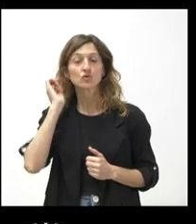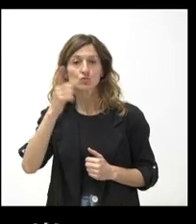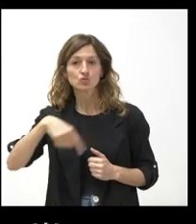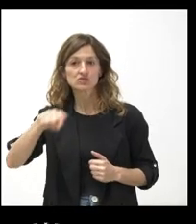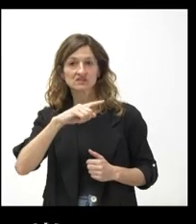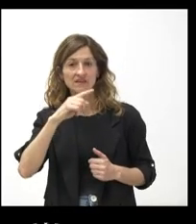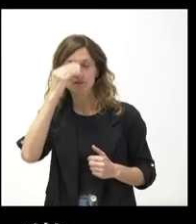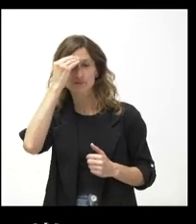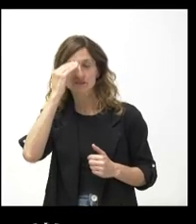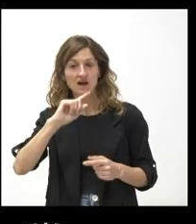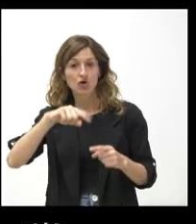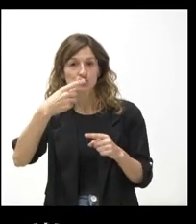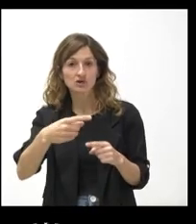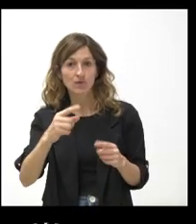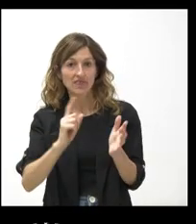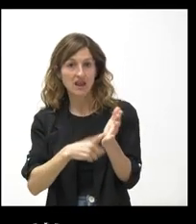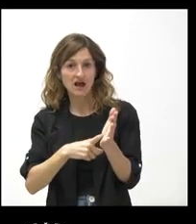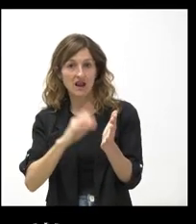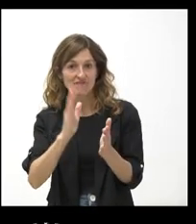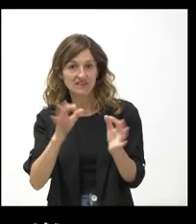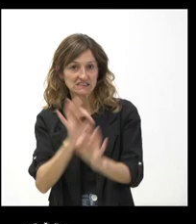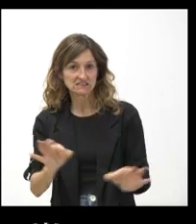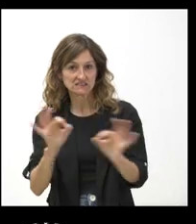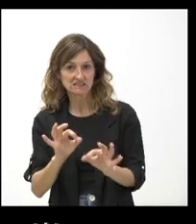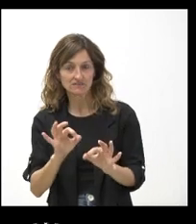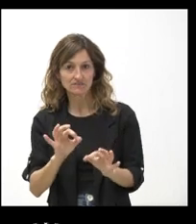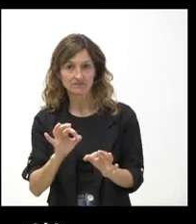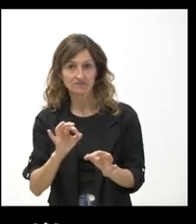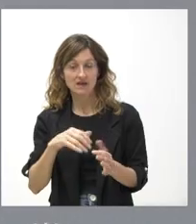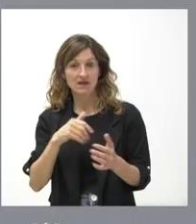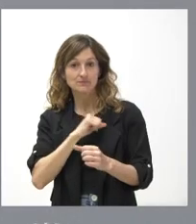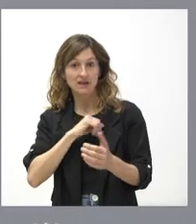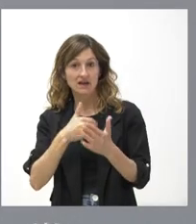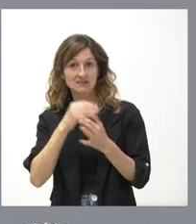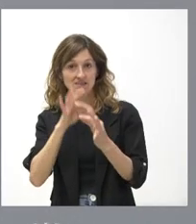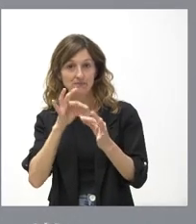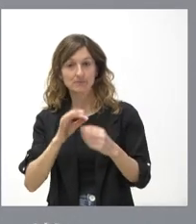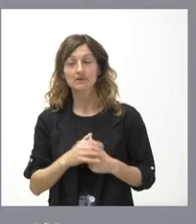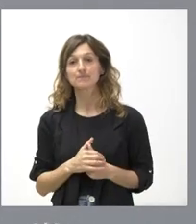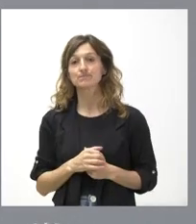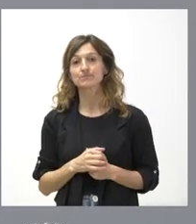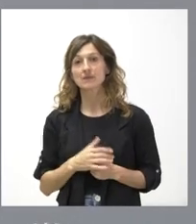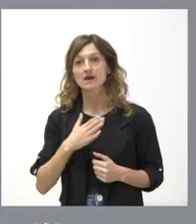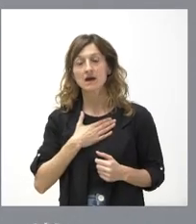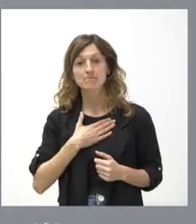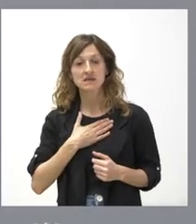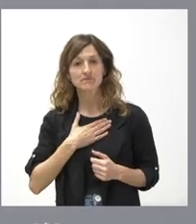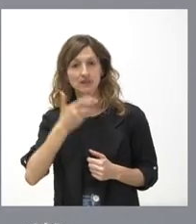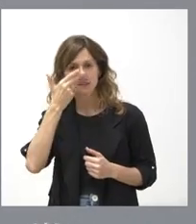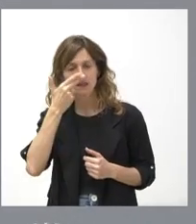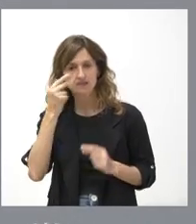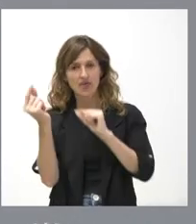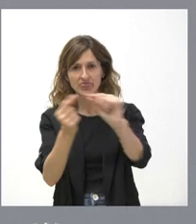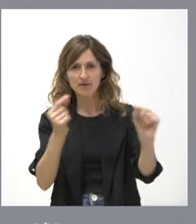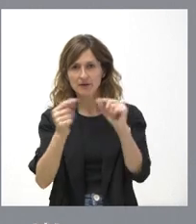ninguna consecuencia legal la decisión de no celebrar el debate. SEÑOR nosotros lo que nos interesa aquí es que el debate sea útil. Si